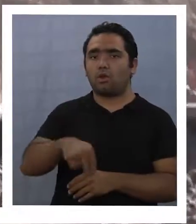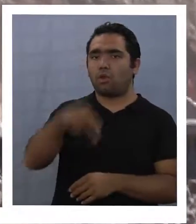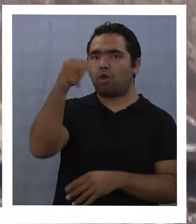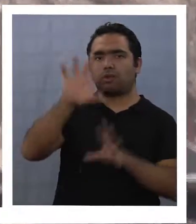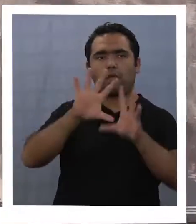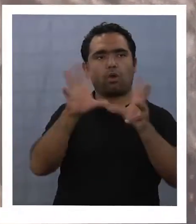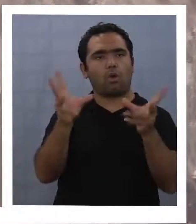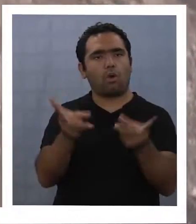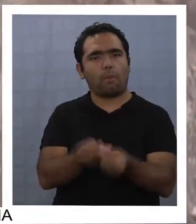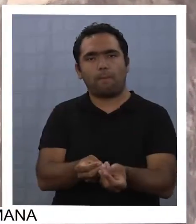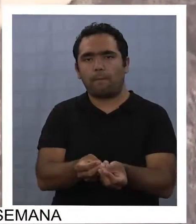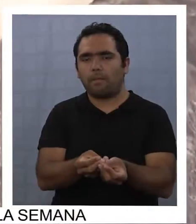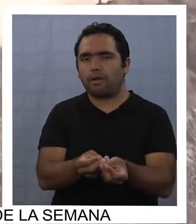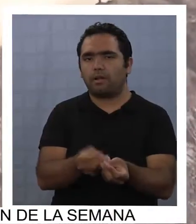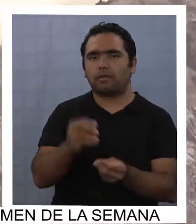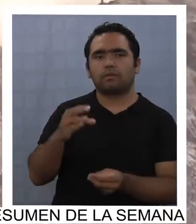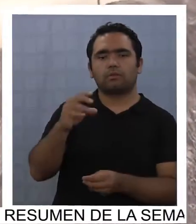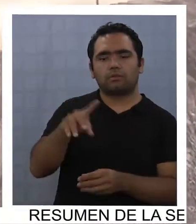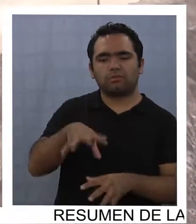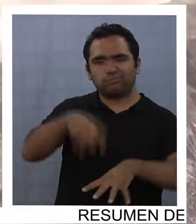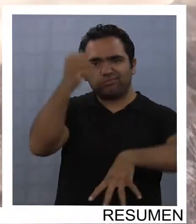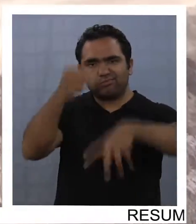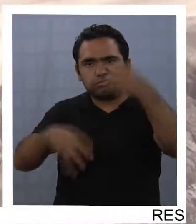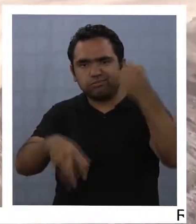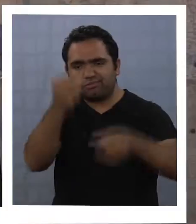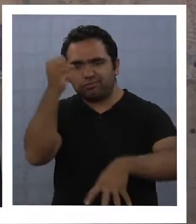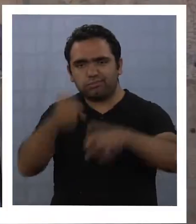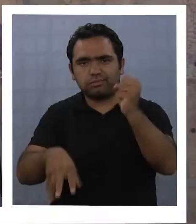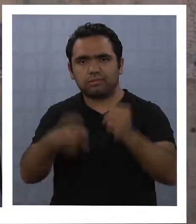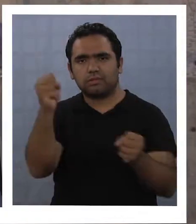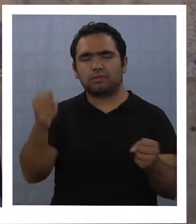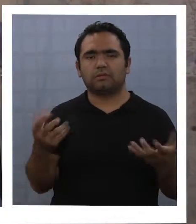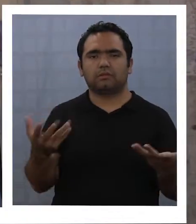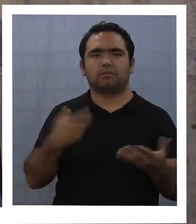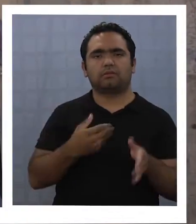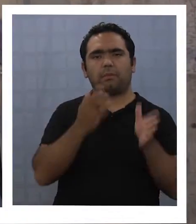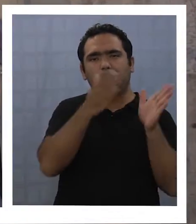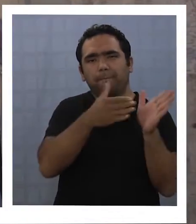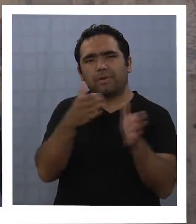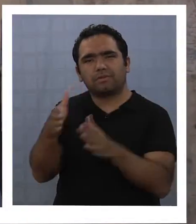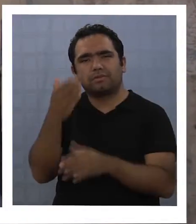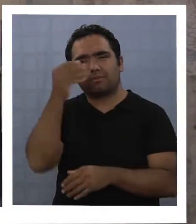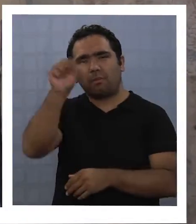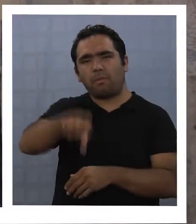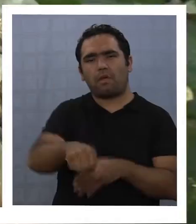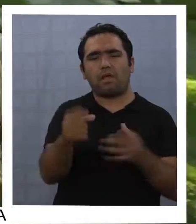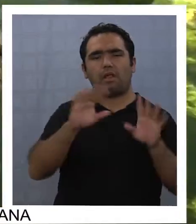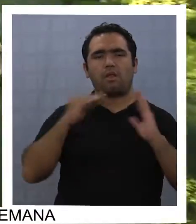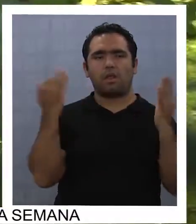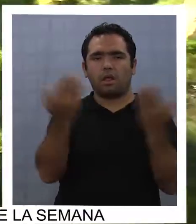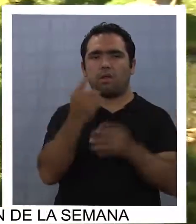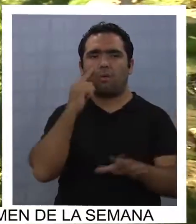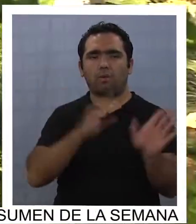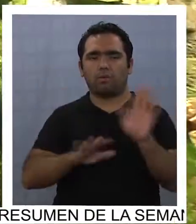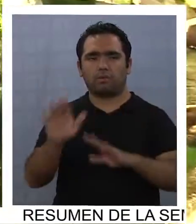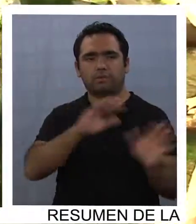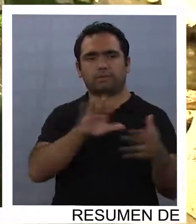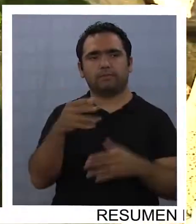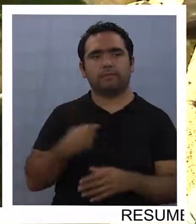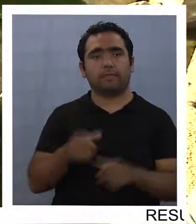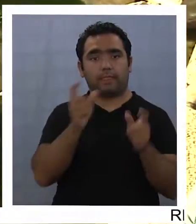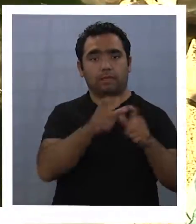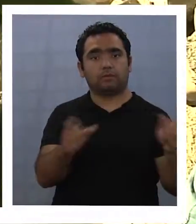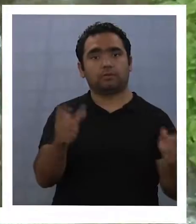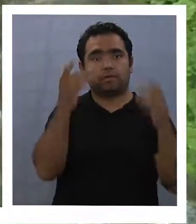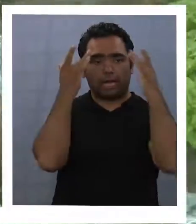para la extracción del cobre y metales, digamos que son todos procesos nocivos para el medio ambiente. Ambos expertos